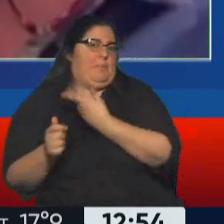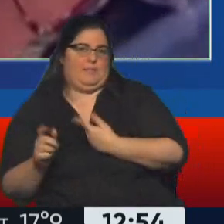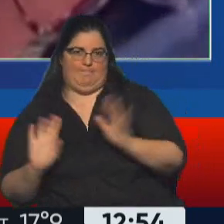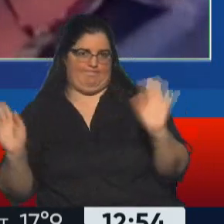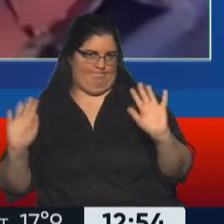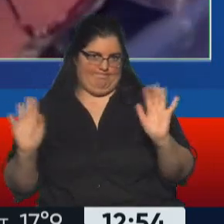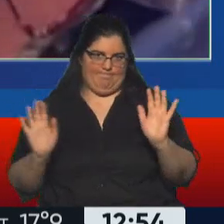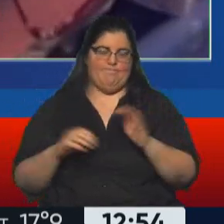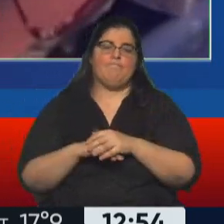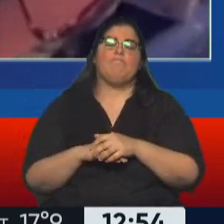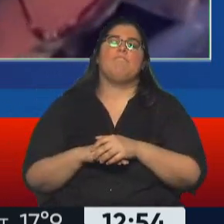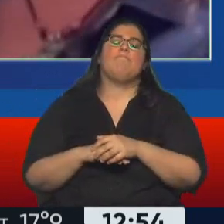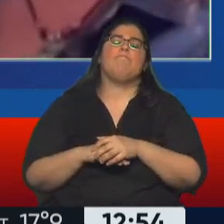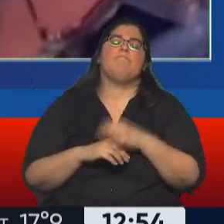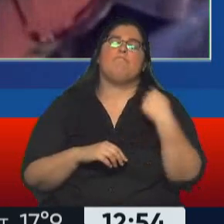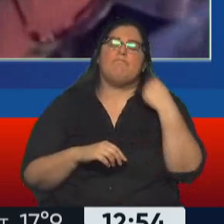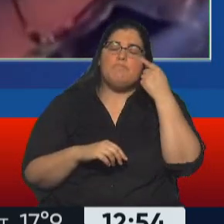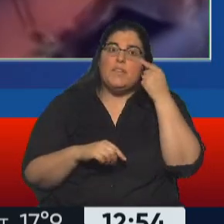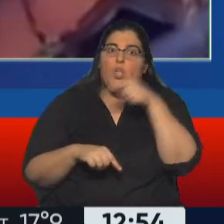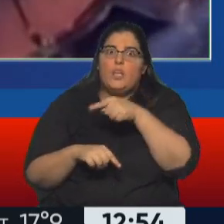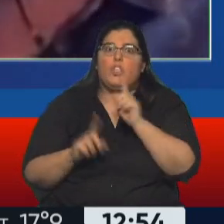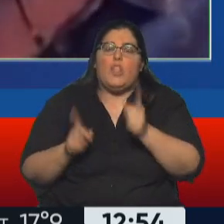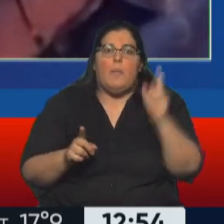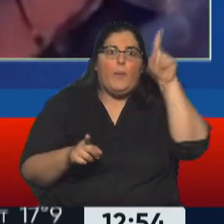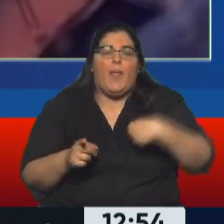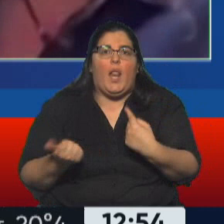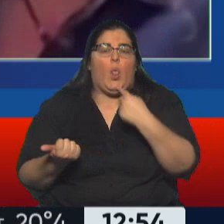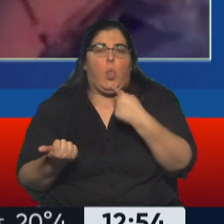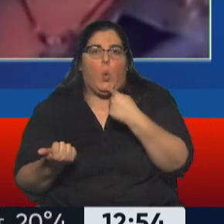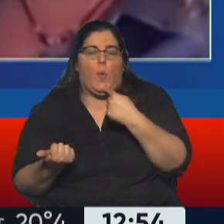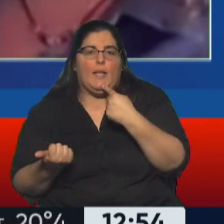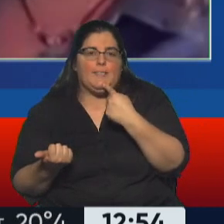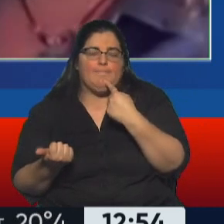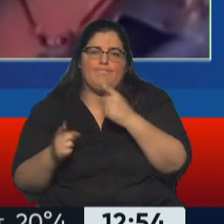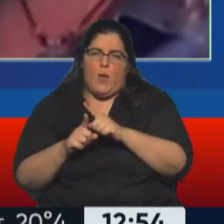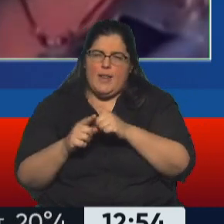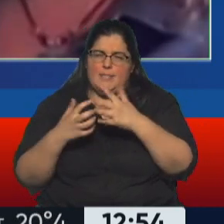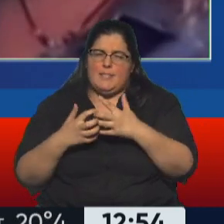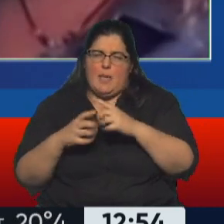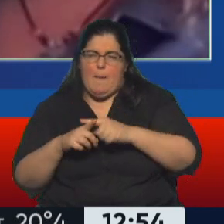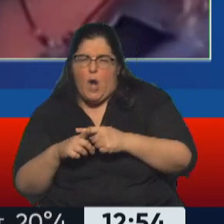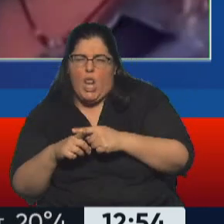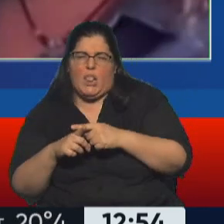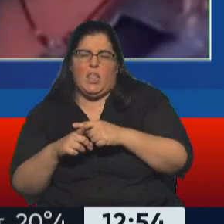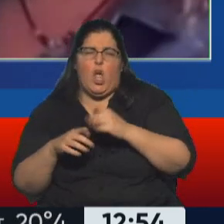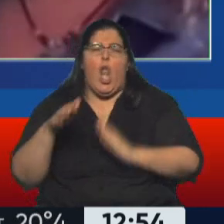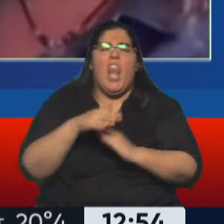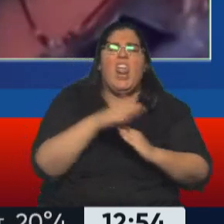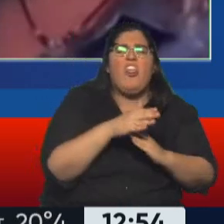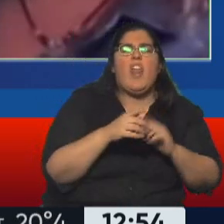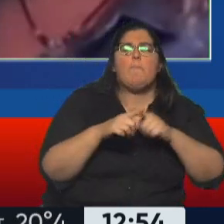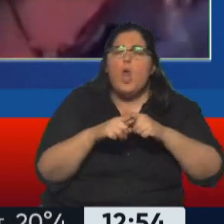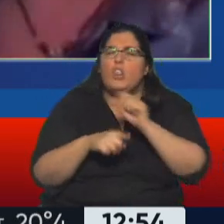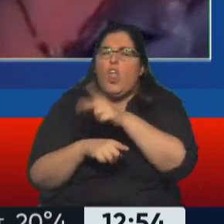esto lo que hace es sumar a las dudas respecto de la legitimidad del sistema político, de los líderes políticos chilenos y de los partidos.